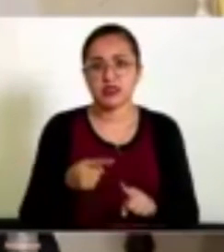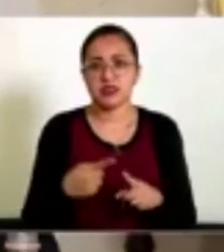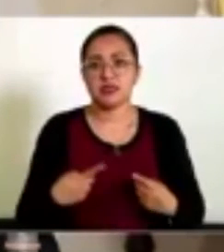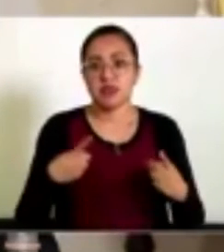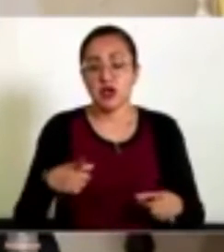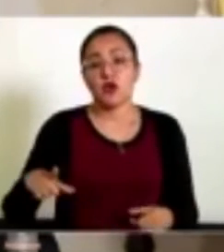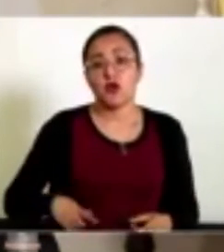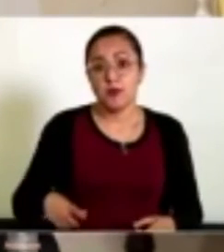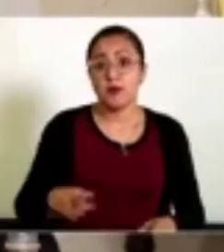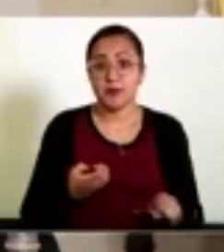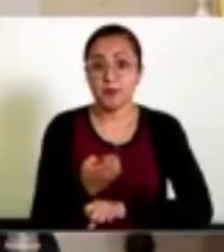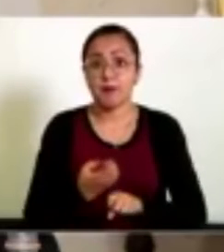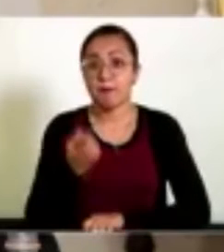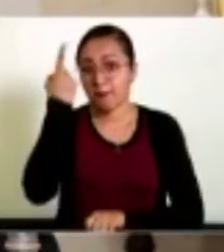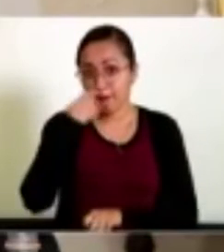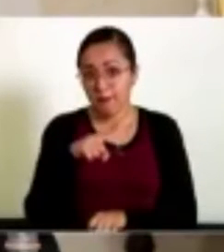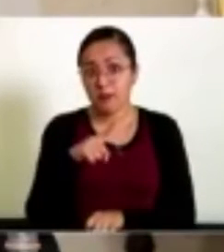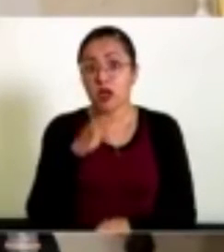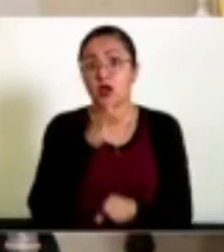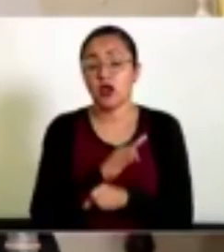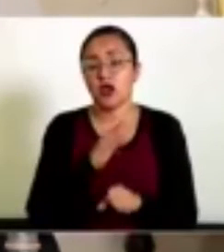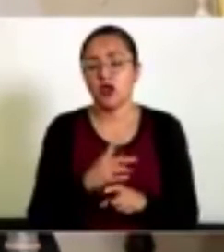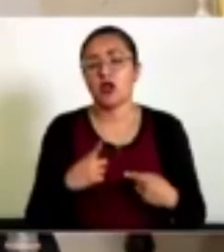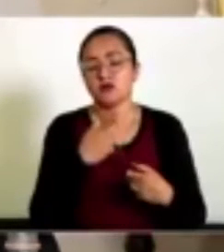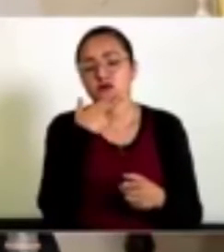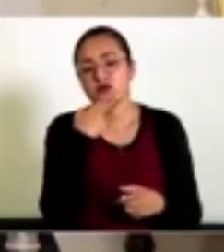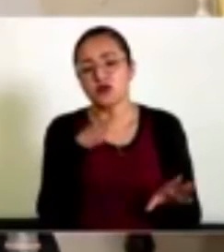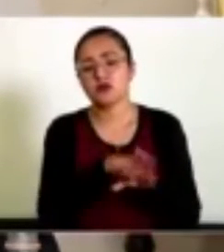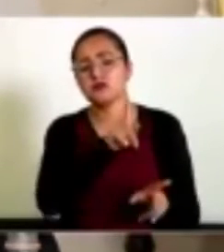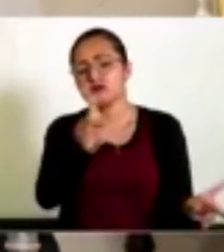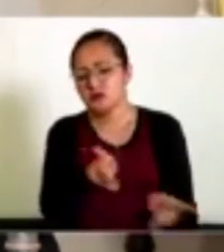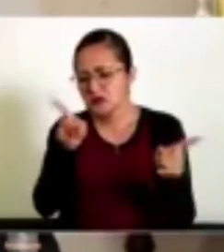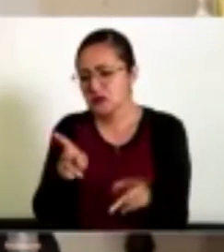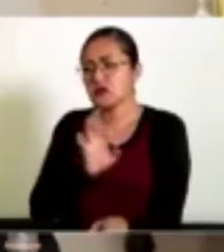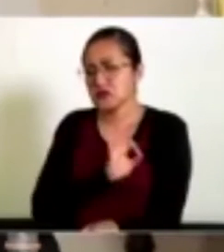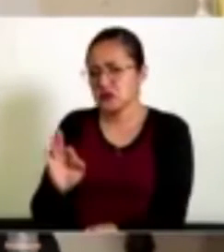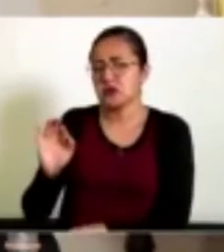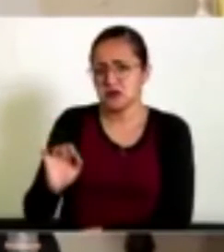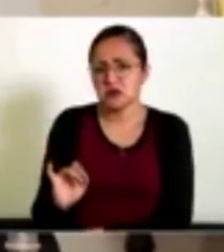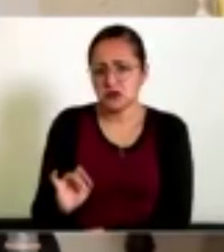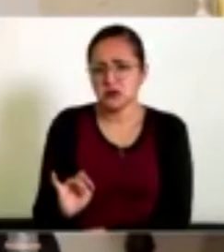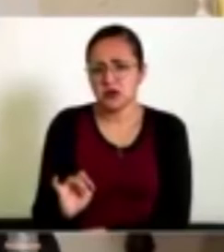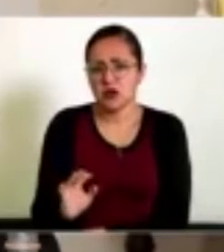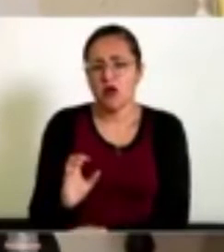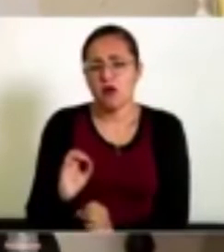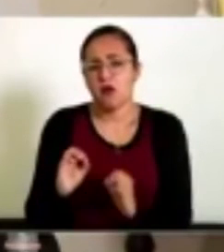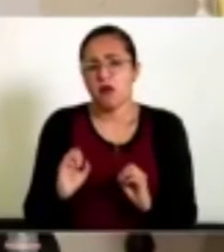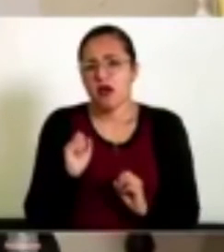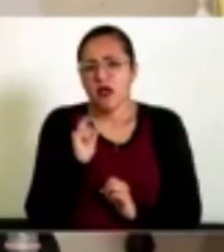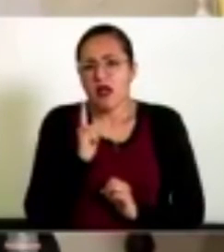el gobierno del estado para desempeñar tal función comercial o de servicios.